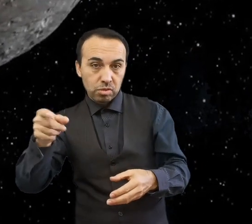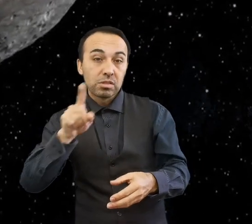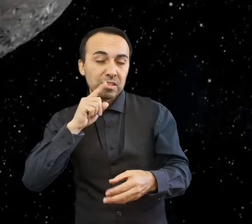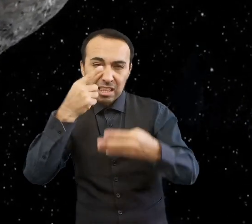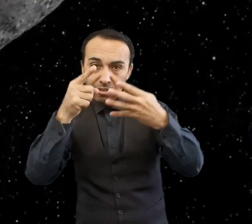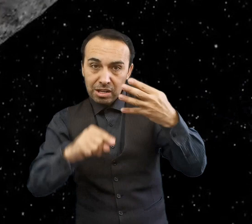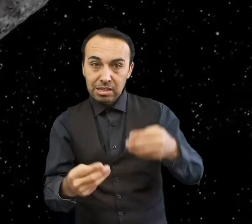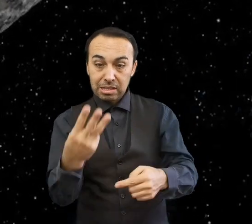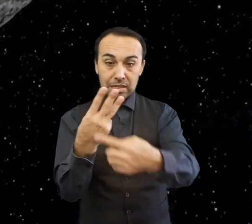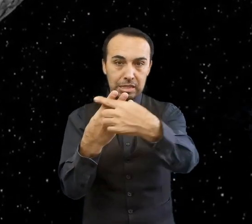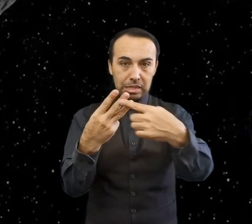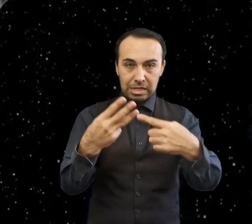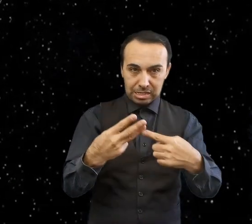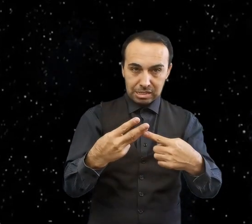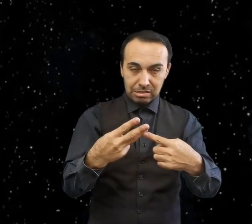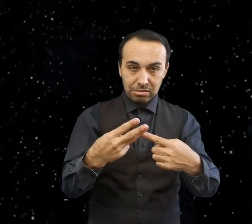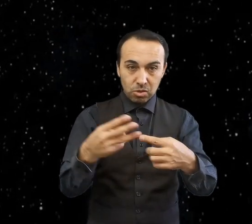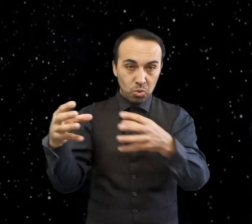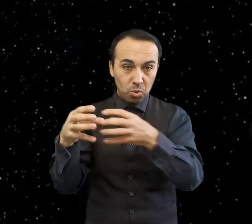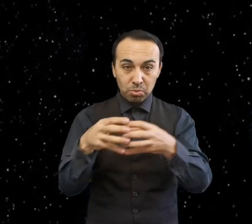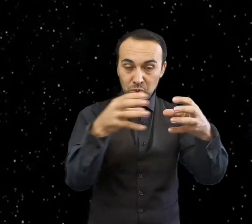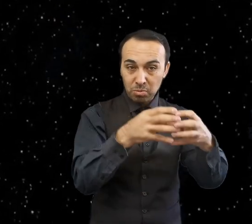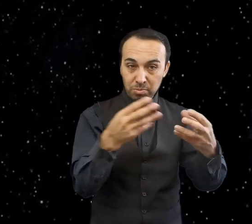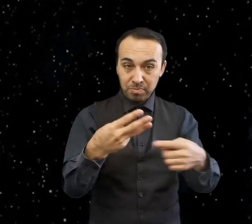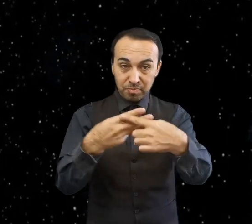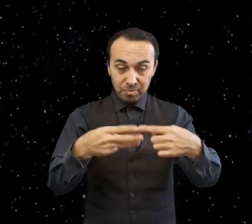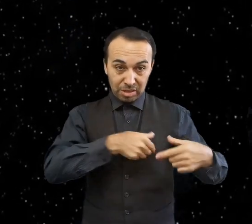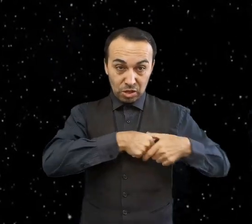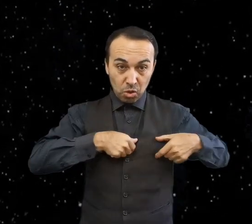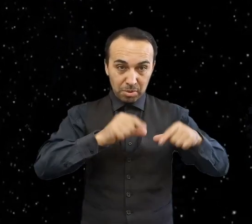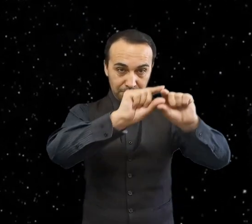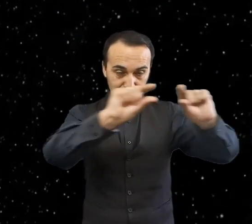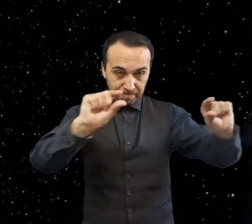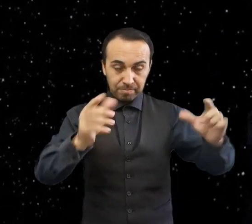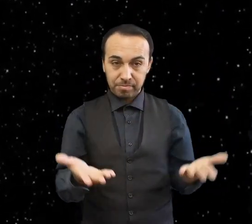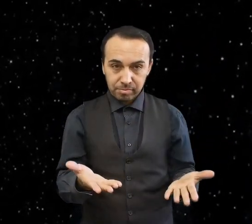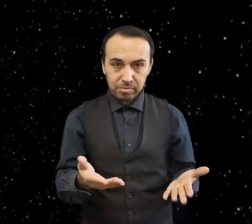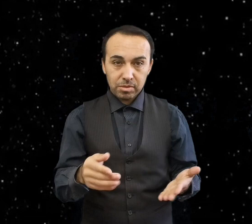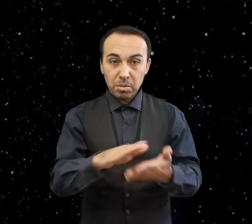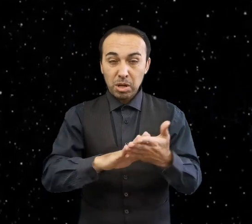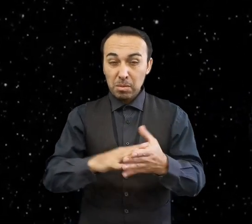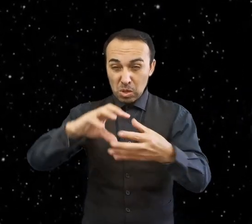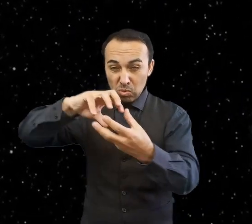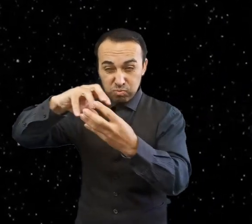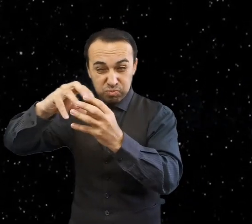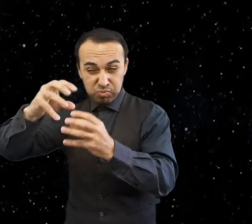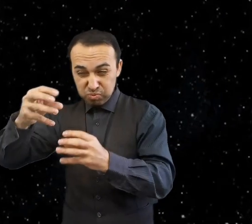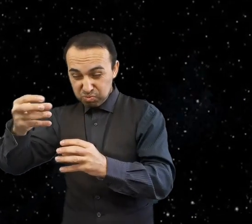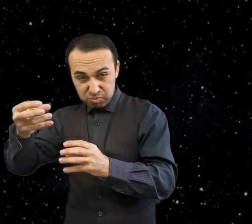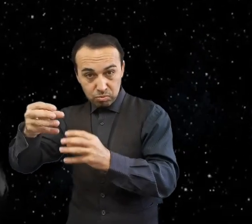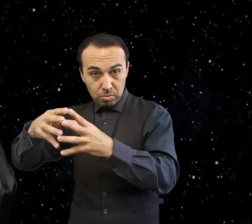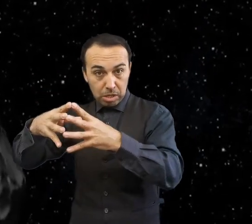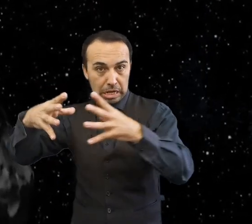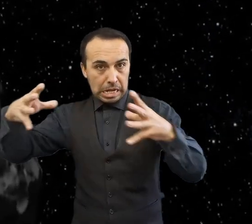Los asteroides grandes, con un diámetro promedio superior a 100 kilómetros, han sufrido diferenciación química. Es decir, su interior